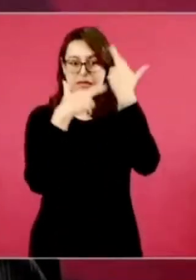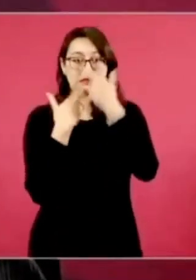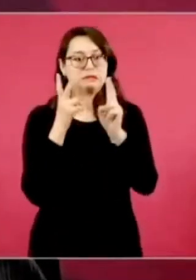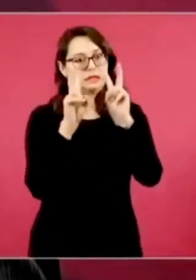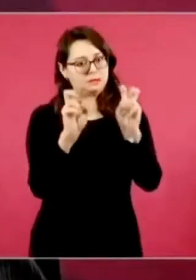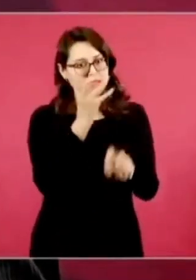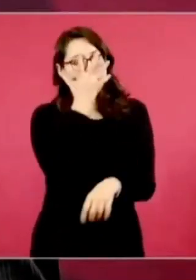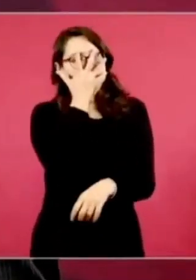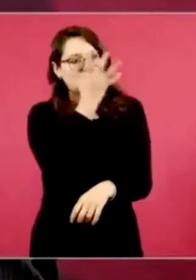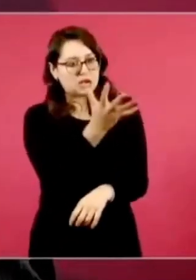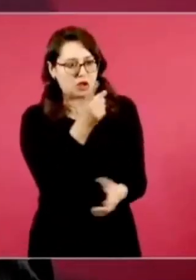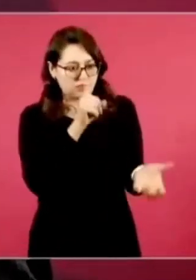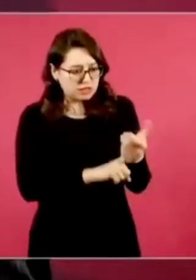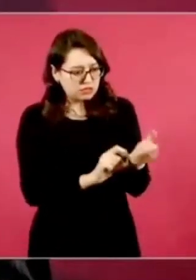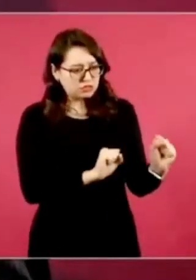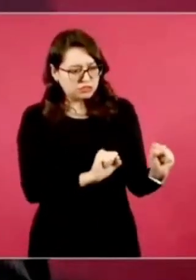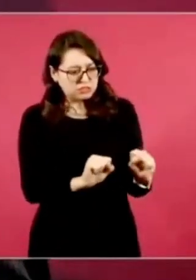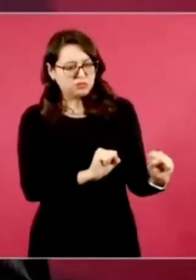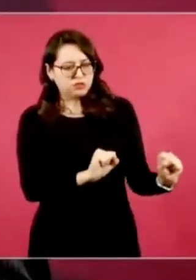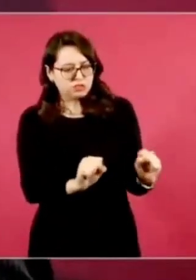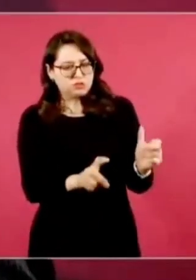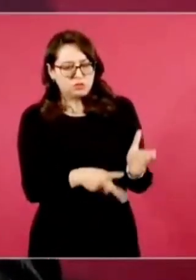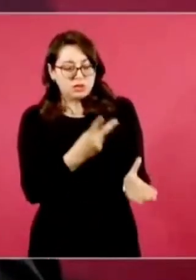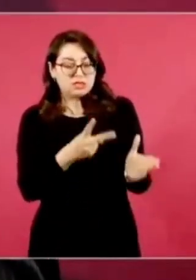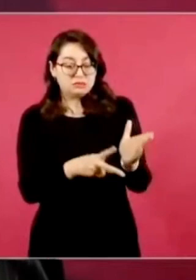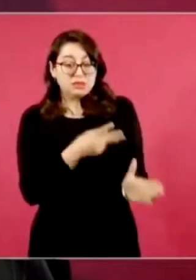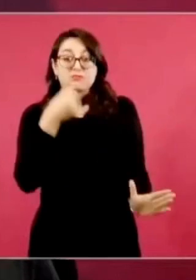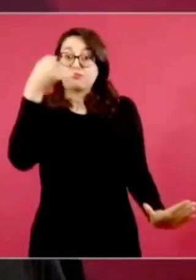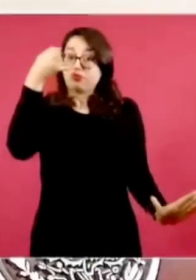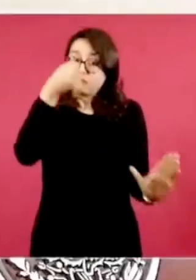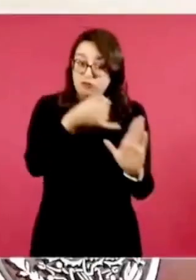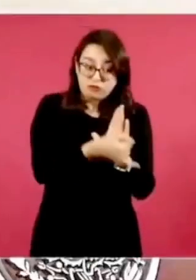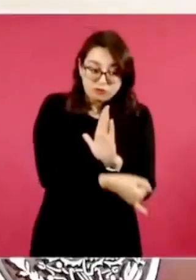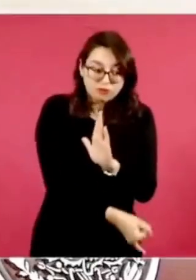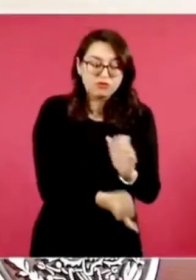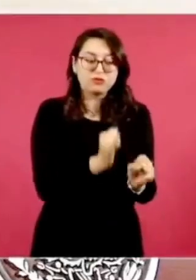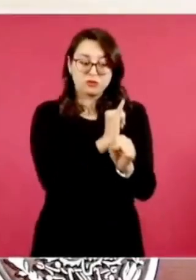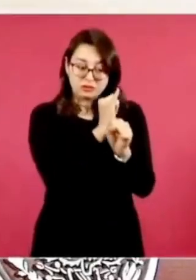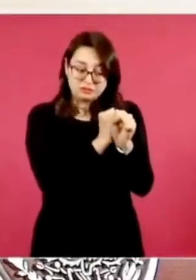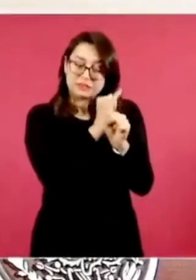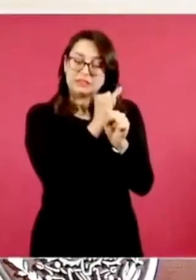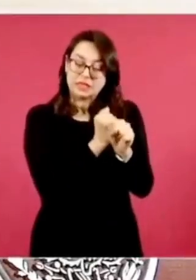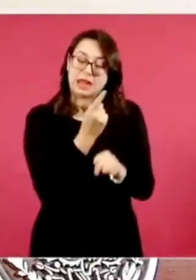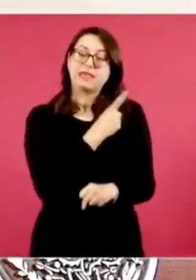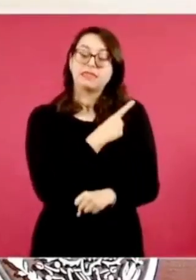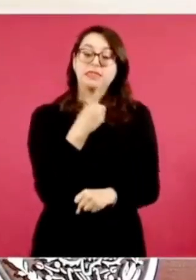estos microsismos, la causa. Esa es una zona también